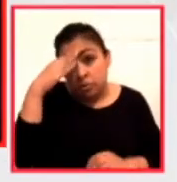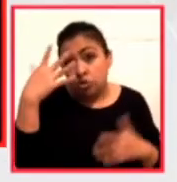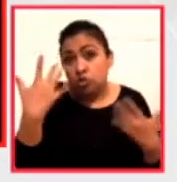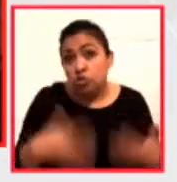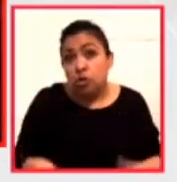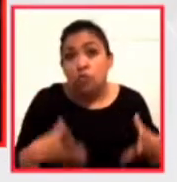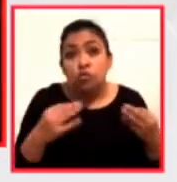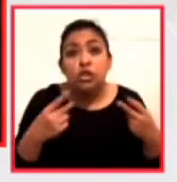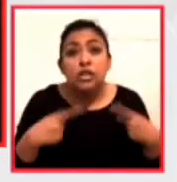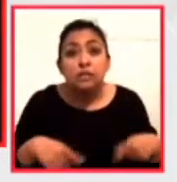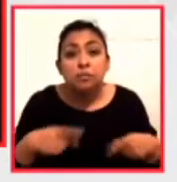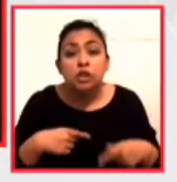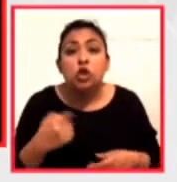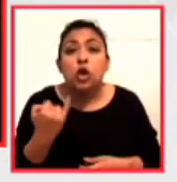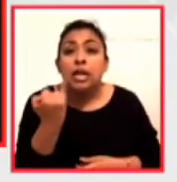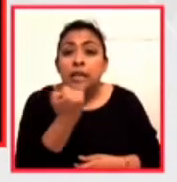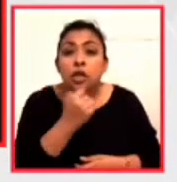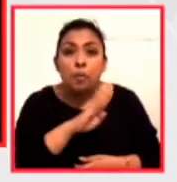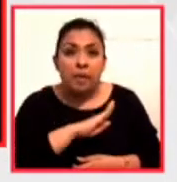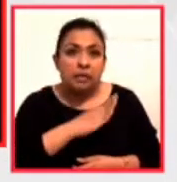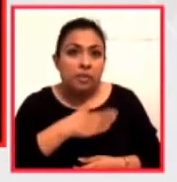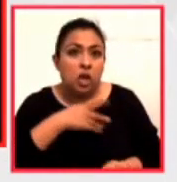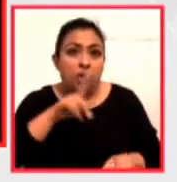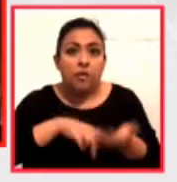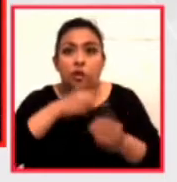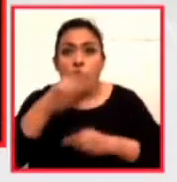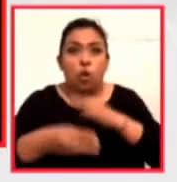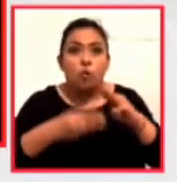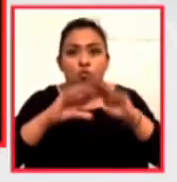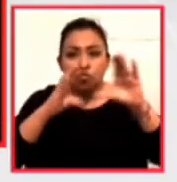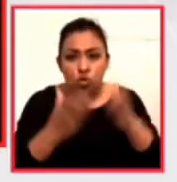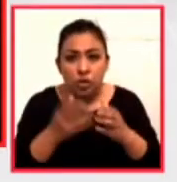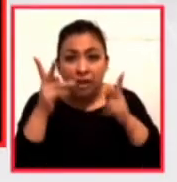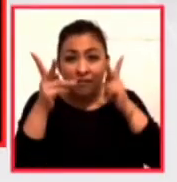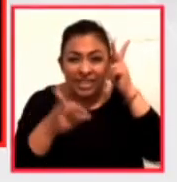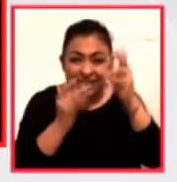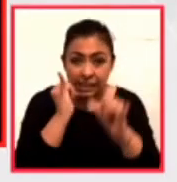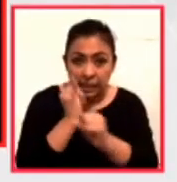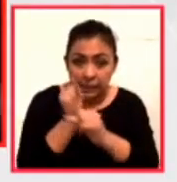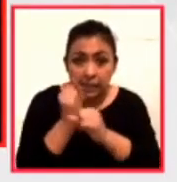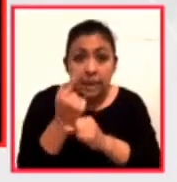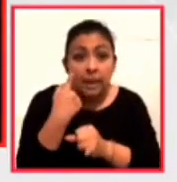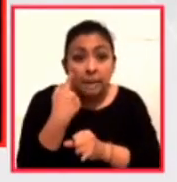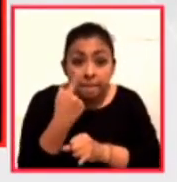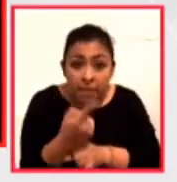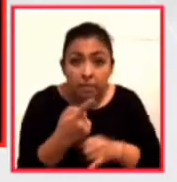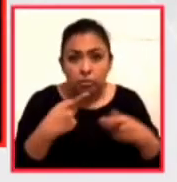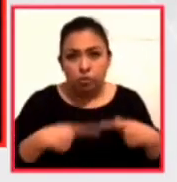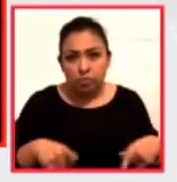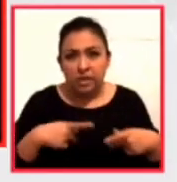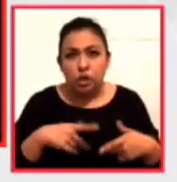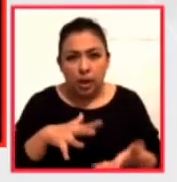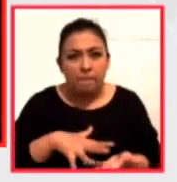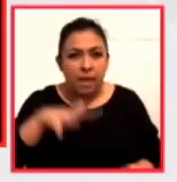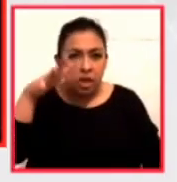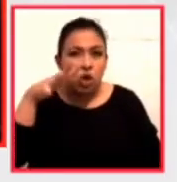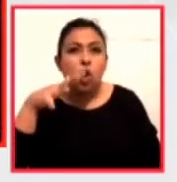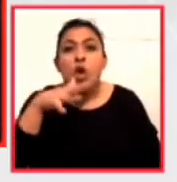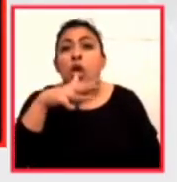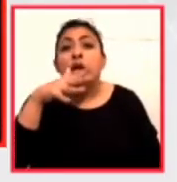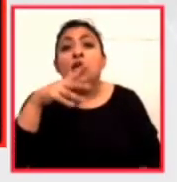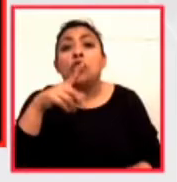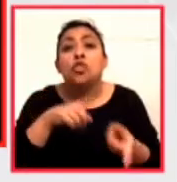hispanoparlantes que tiene el mundo. De hecho, dentro de las visitas online se ha registrado que el público mayoritariamente proviene de